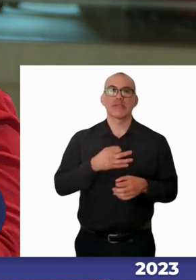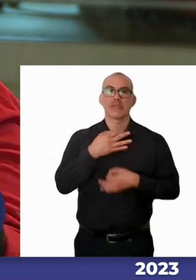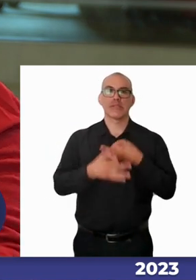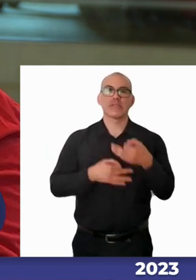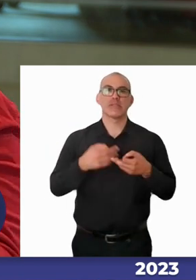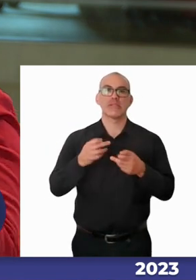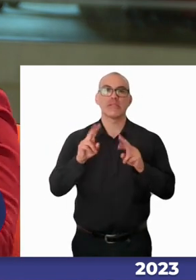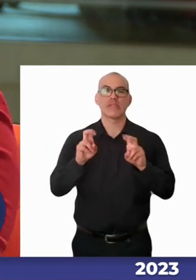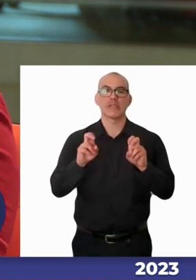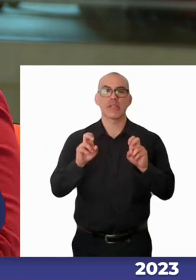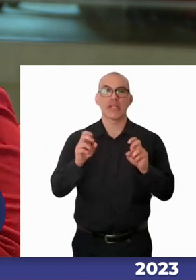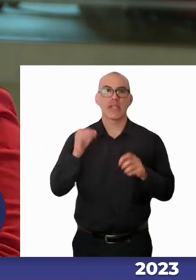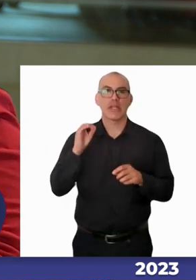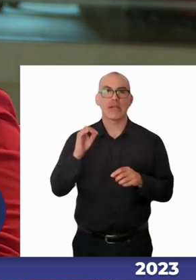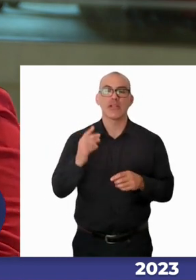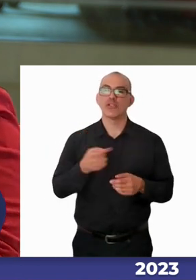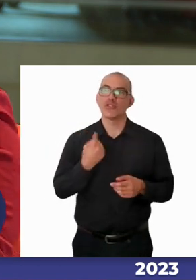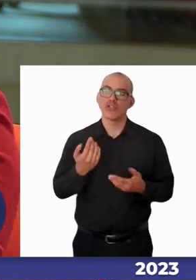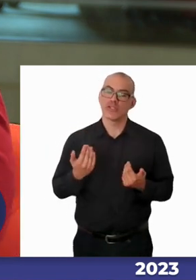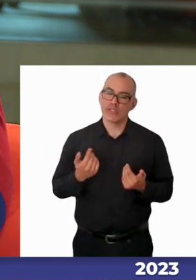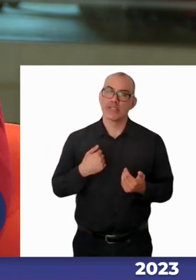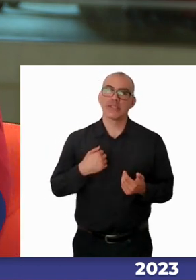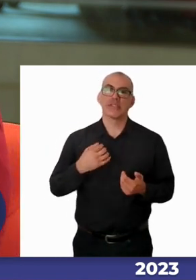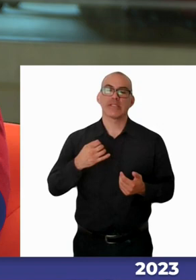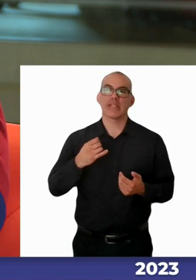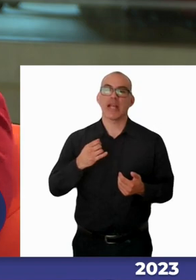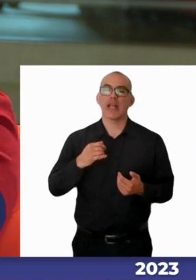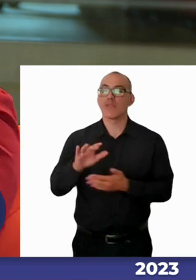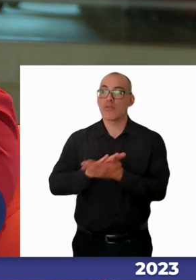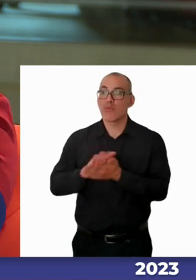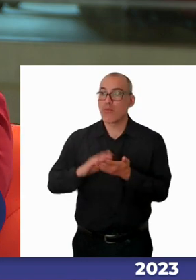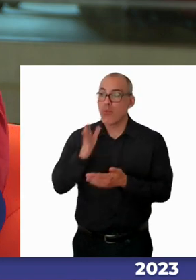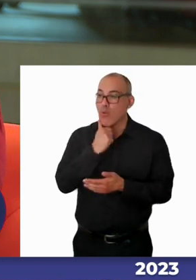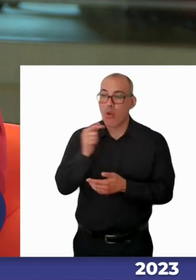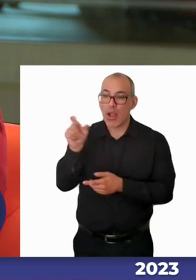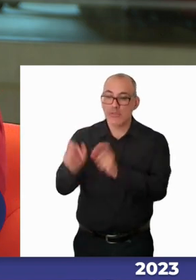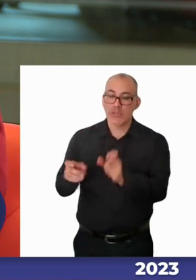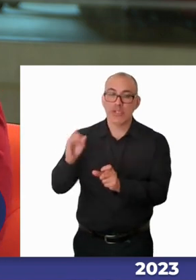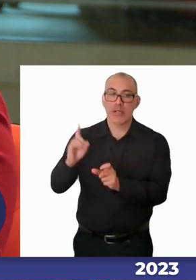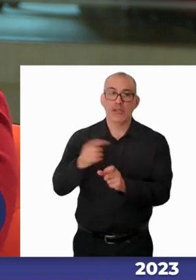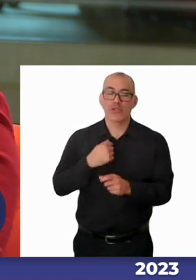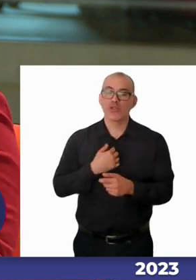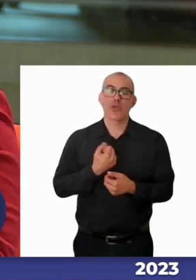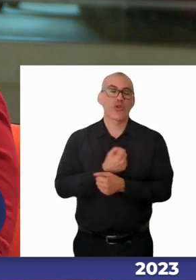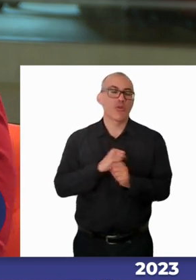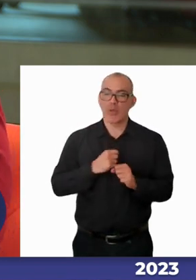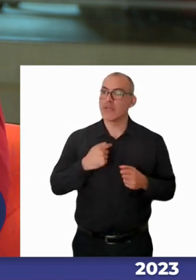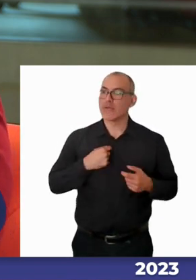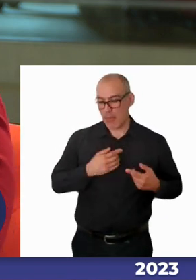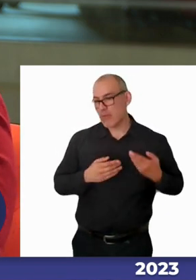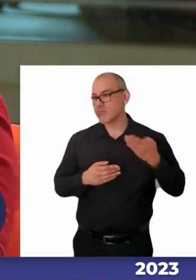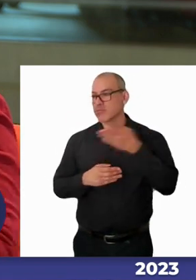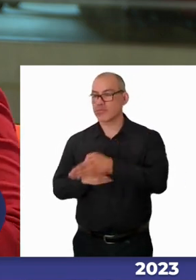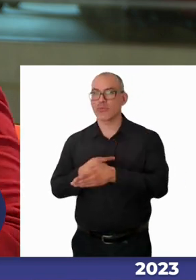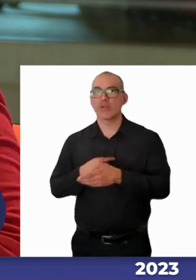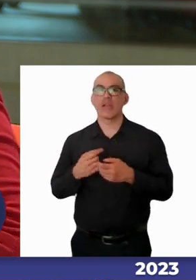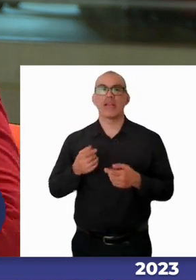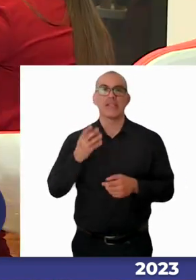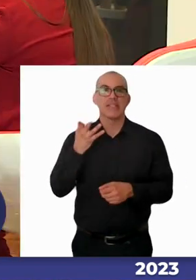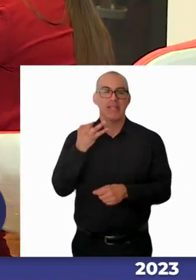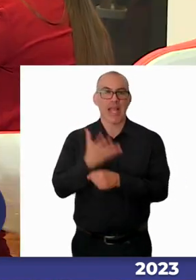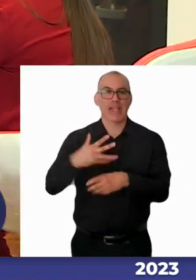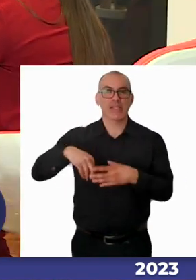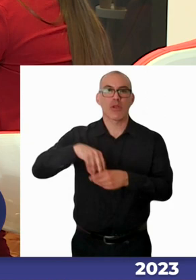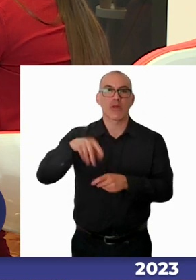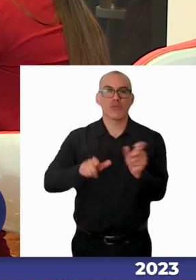necesitamos a las personas que lo viven día a día y por eso nace el lema o sea nada para nosotros sin nosotros y en eso ha habido una participación en donde